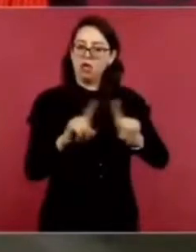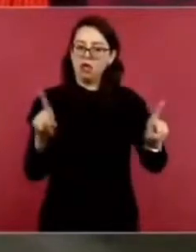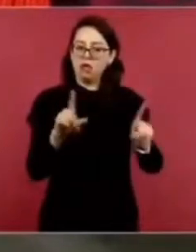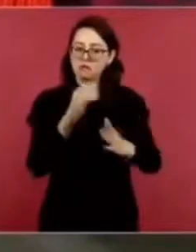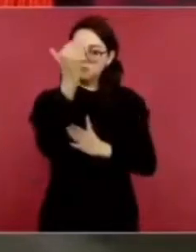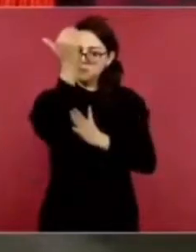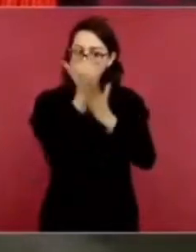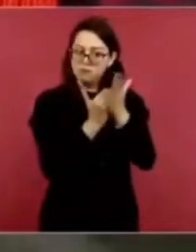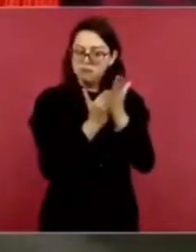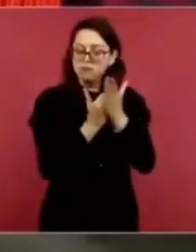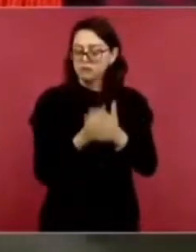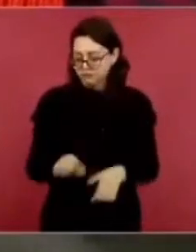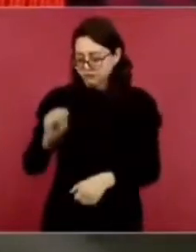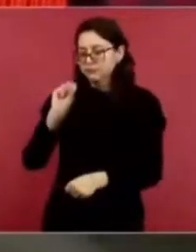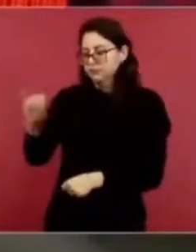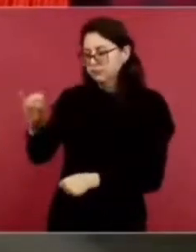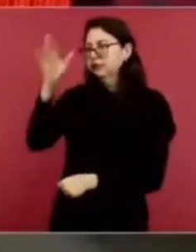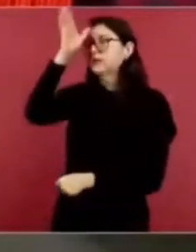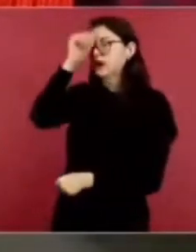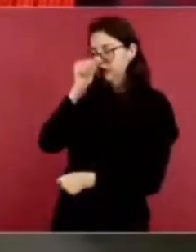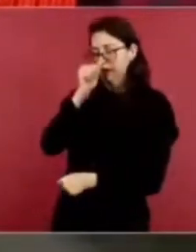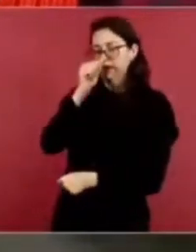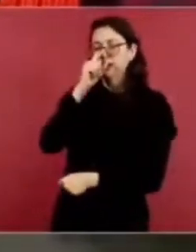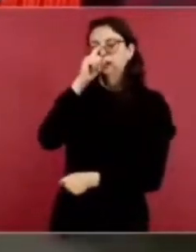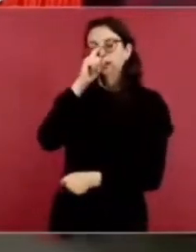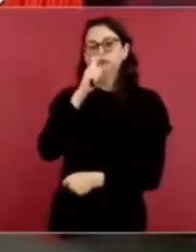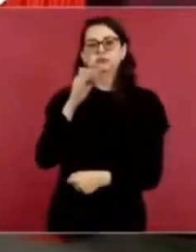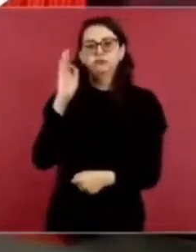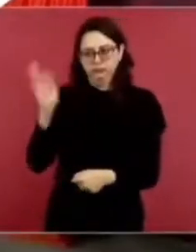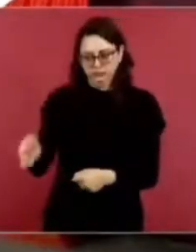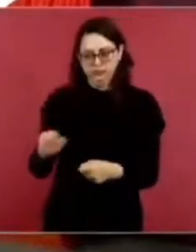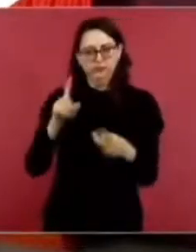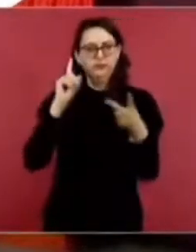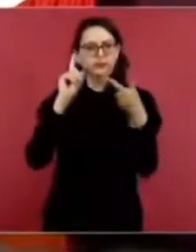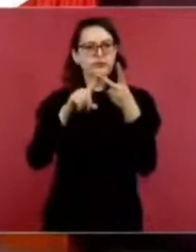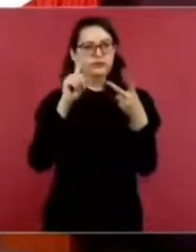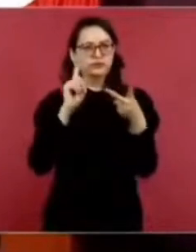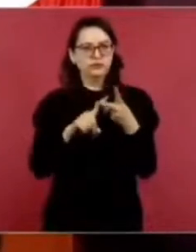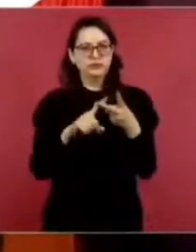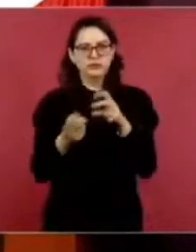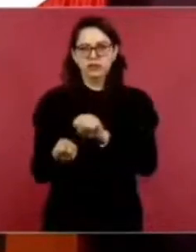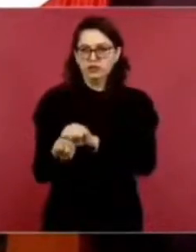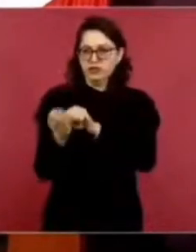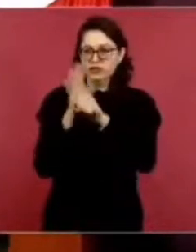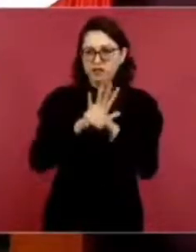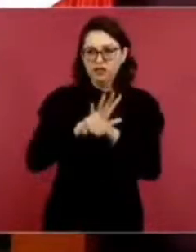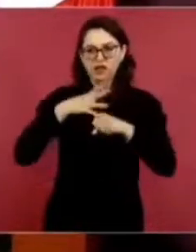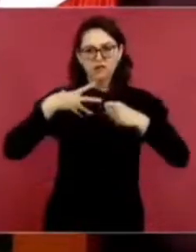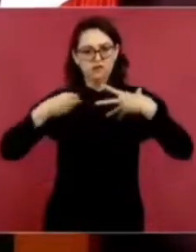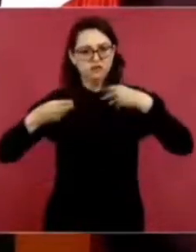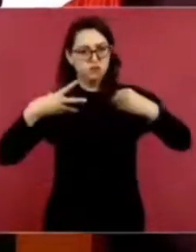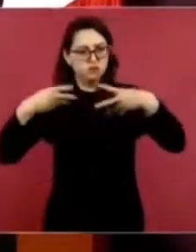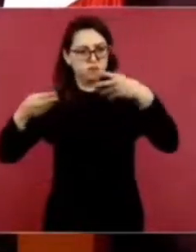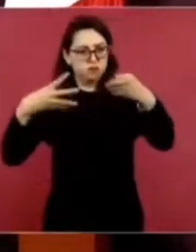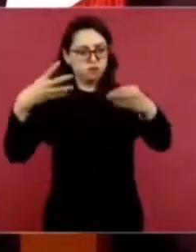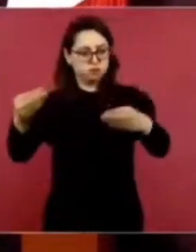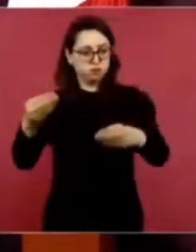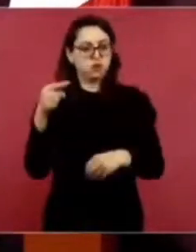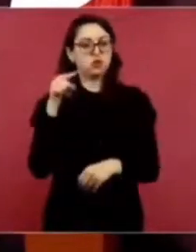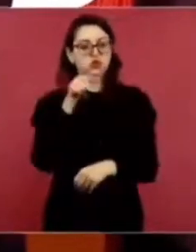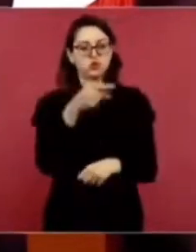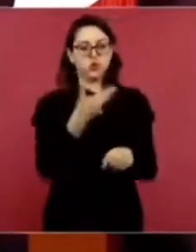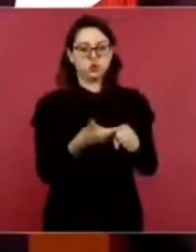Luego, ayudaron cuando la pandemia con los hospitales